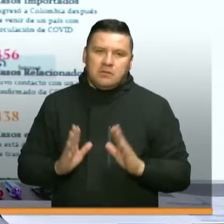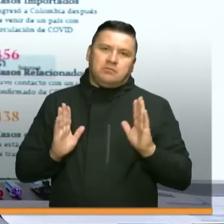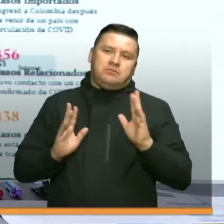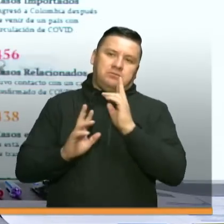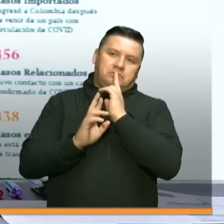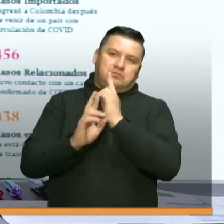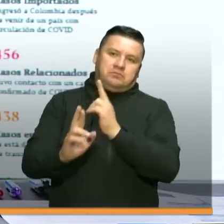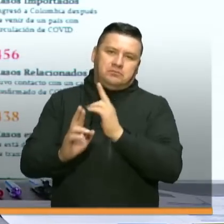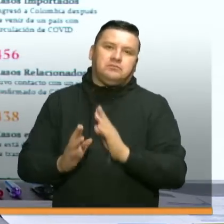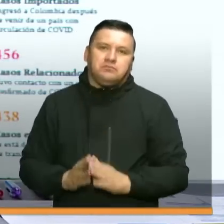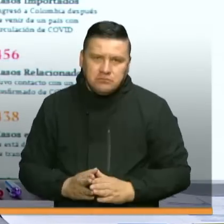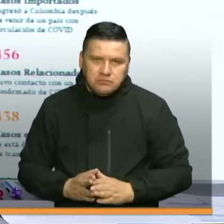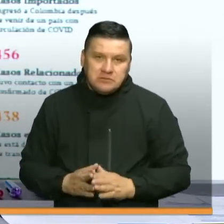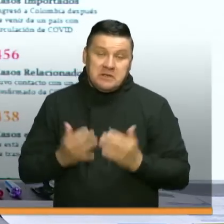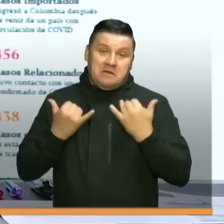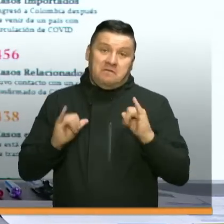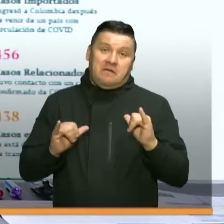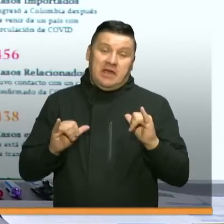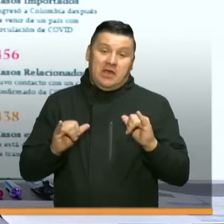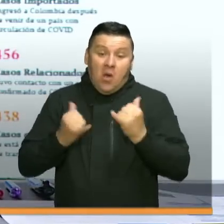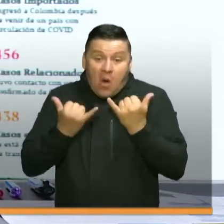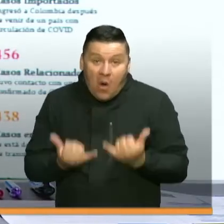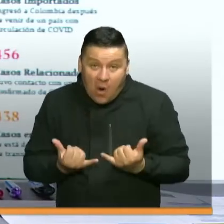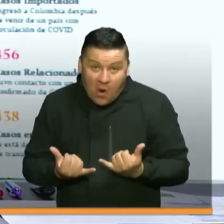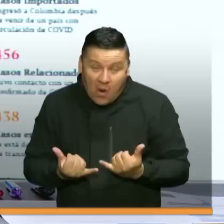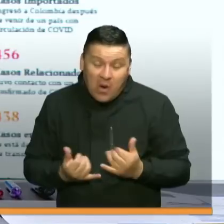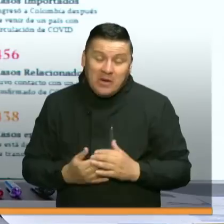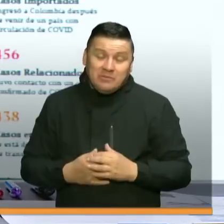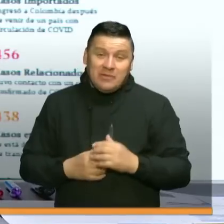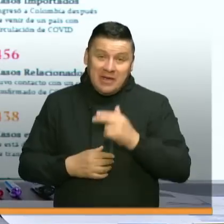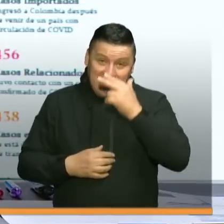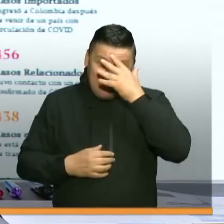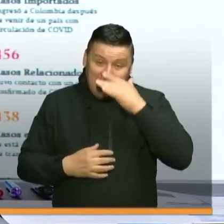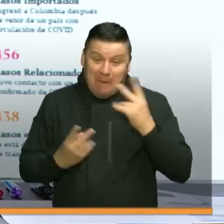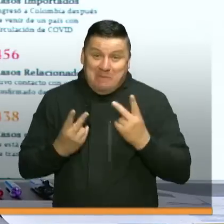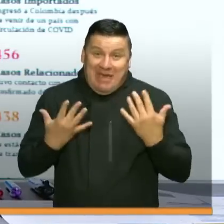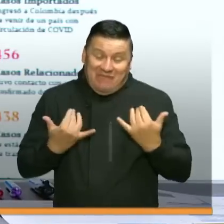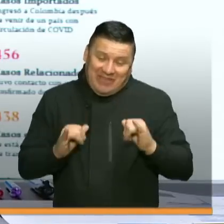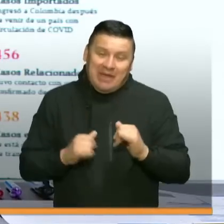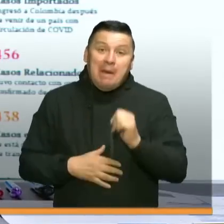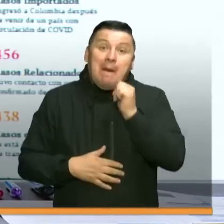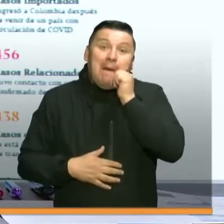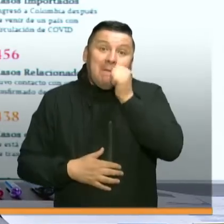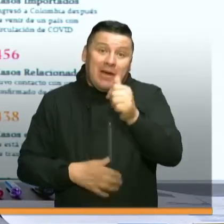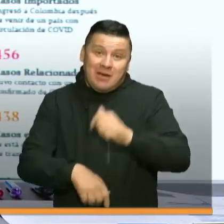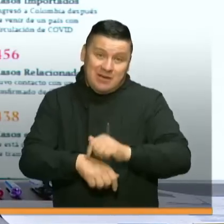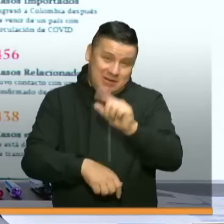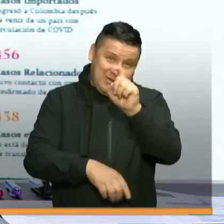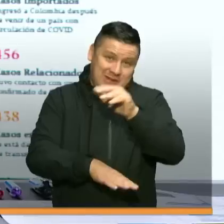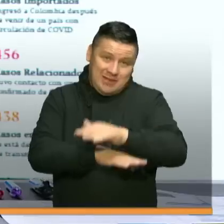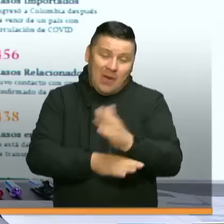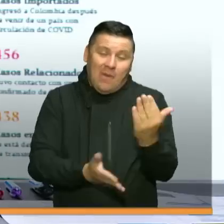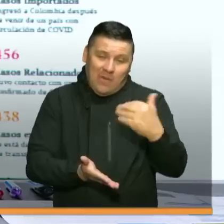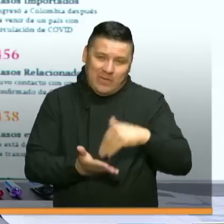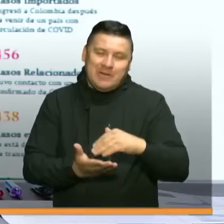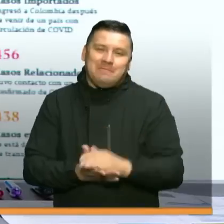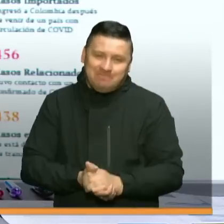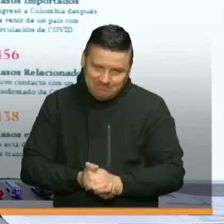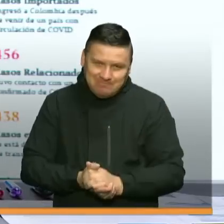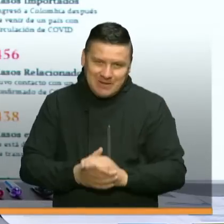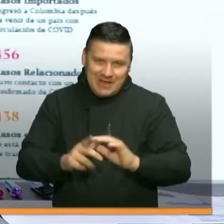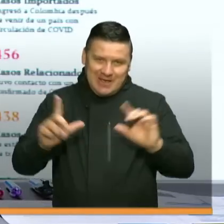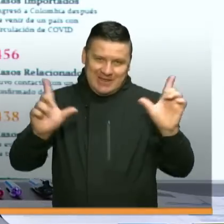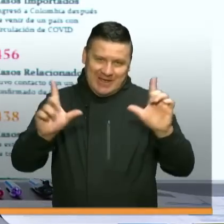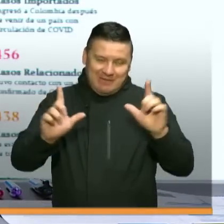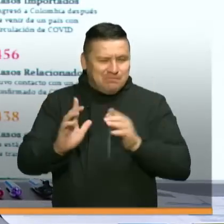respuesta pues damos por terminado hoy este Facebook Live, mañana estaremos a las 6 de la tarde nuevamente en nuestro